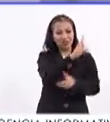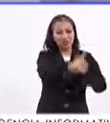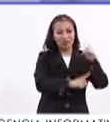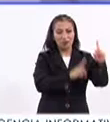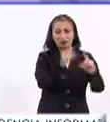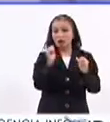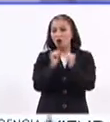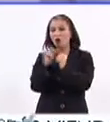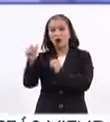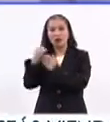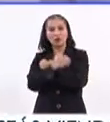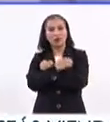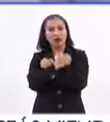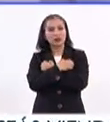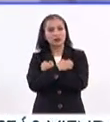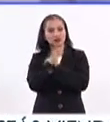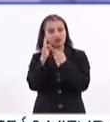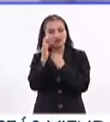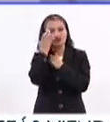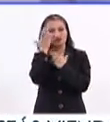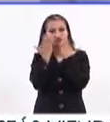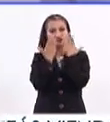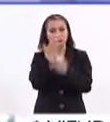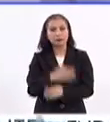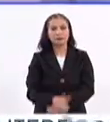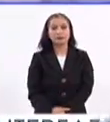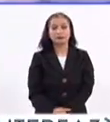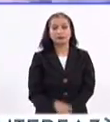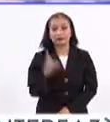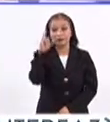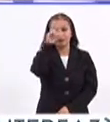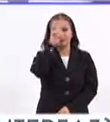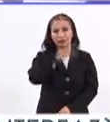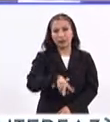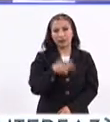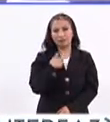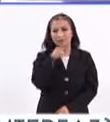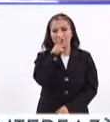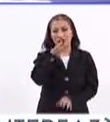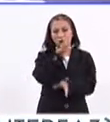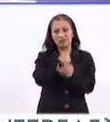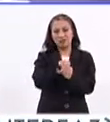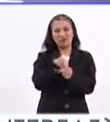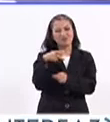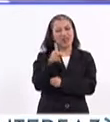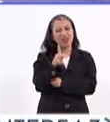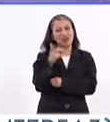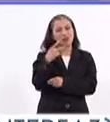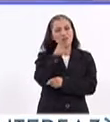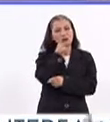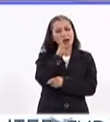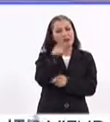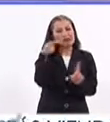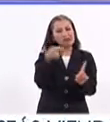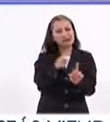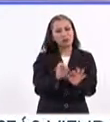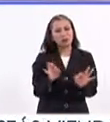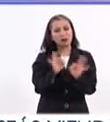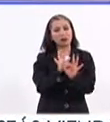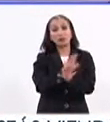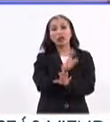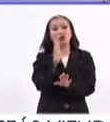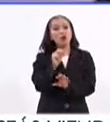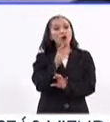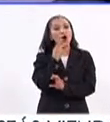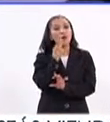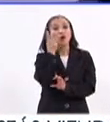deporte con la educación formal? Claro, cuesta trabajo no abusar de la palabra integral, pero creo que es una palabra clave, dado que